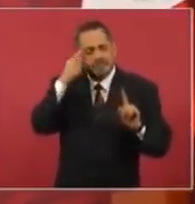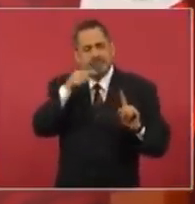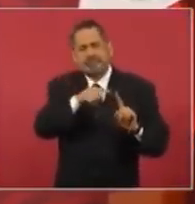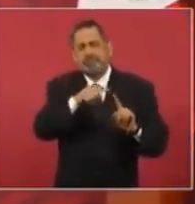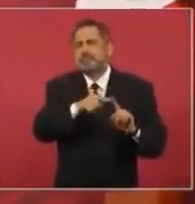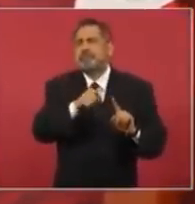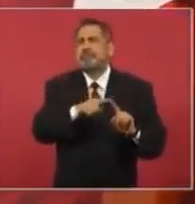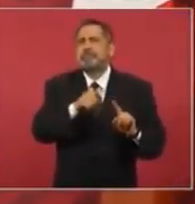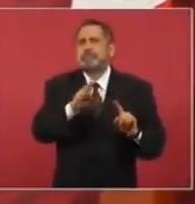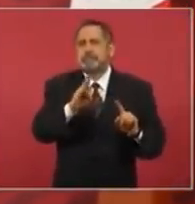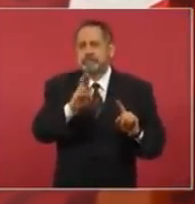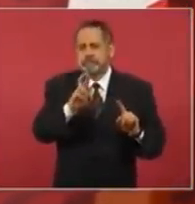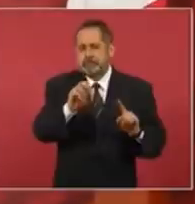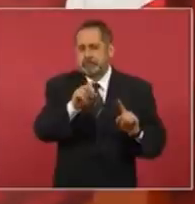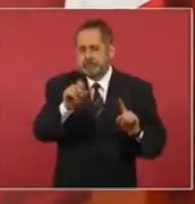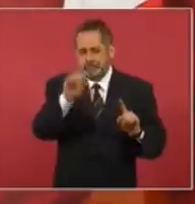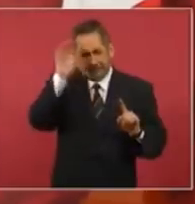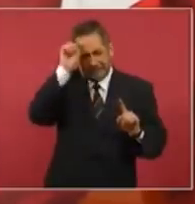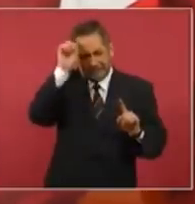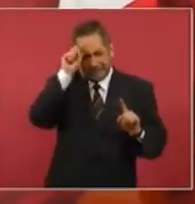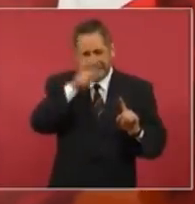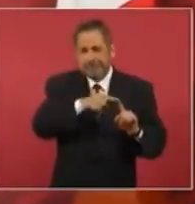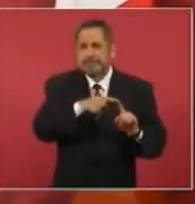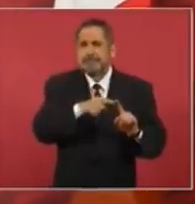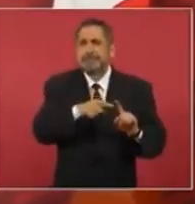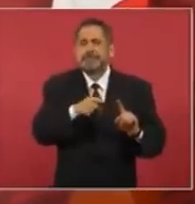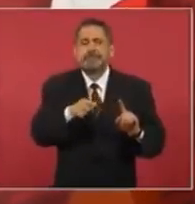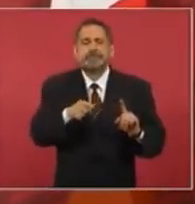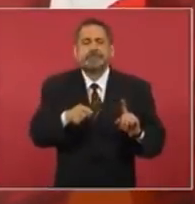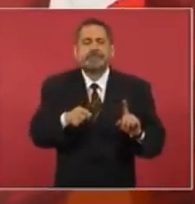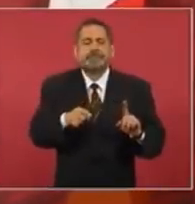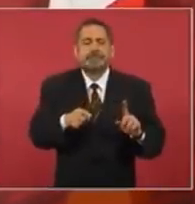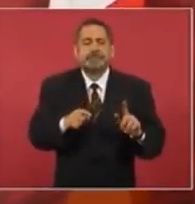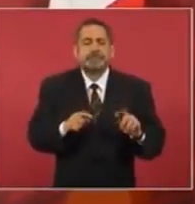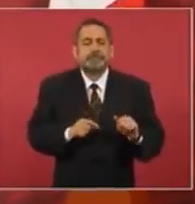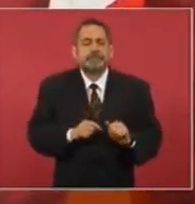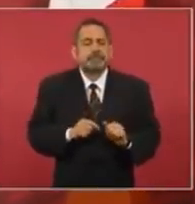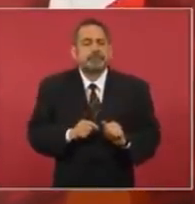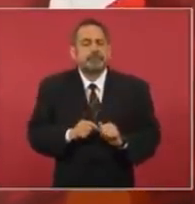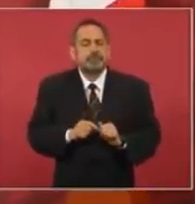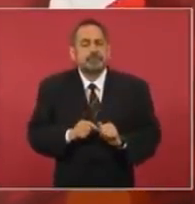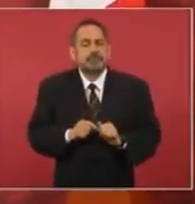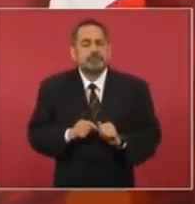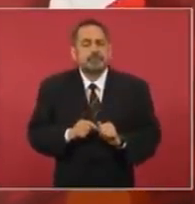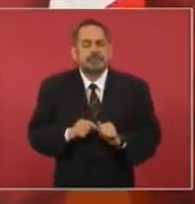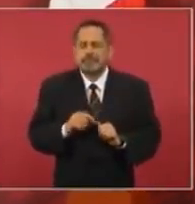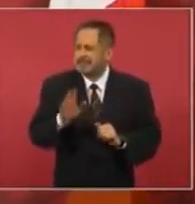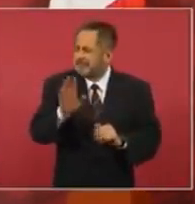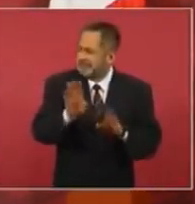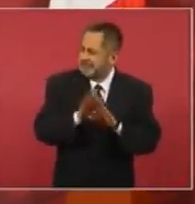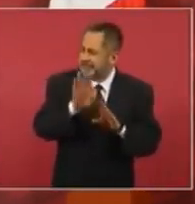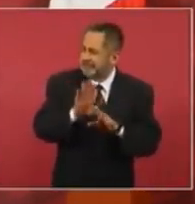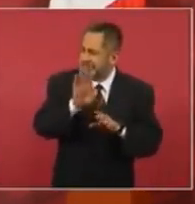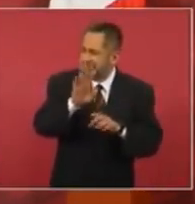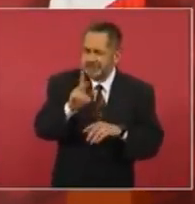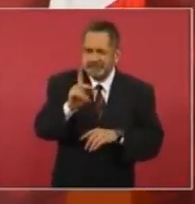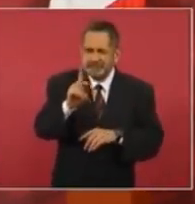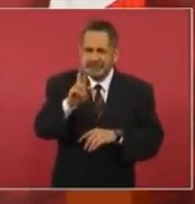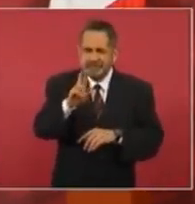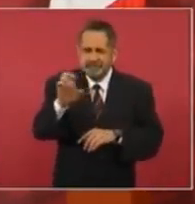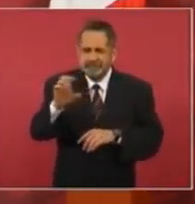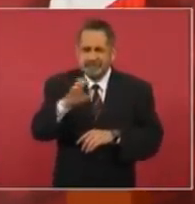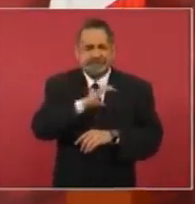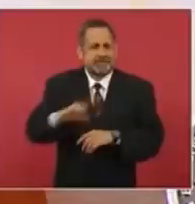en donde era como de precandidatos,